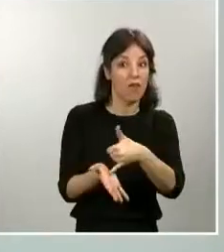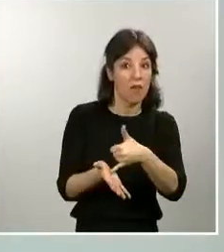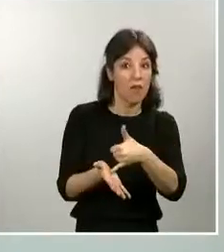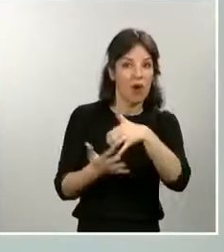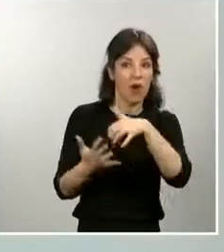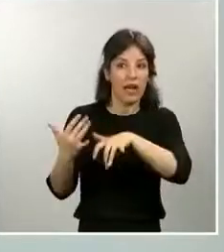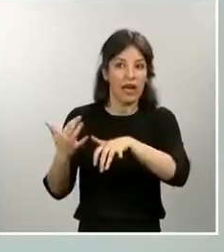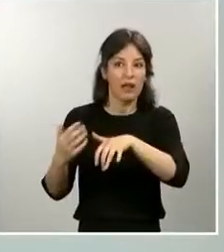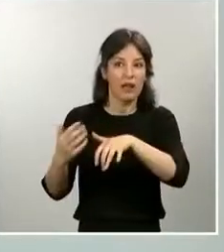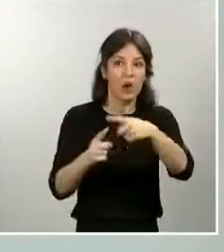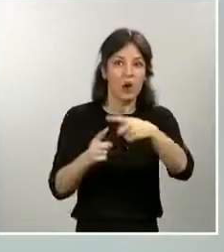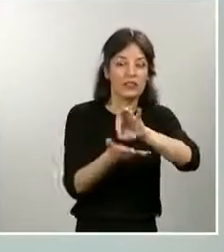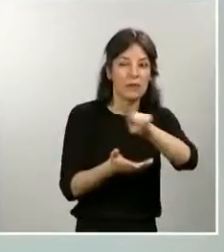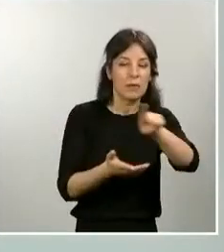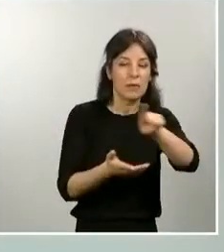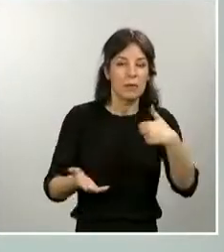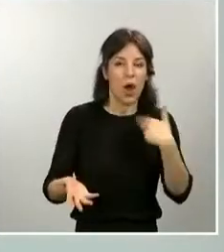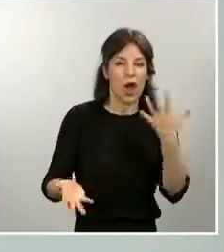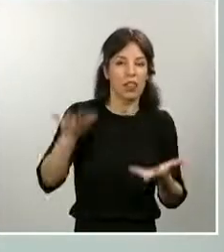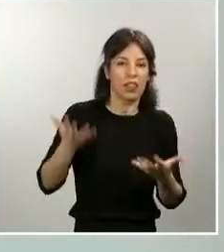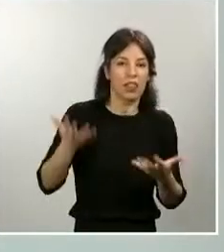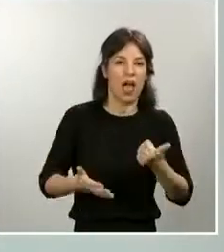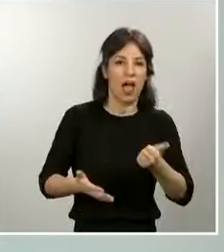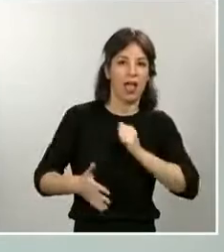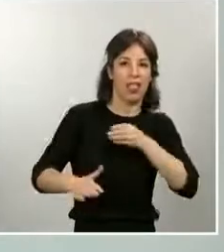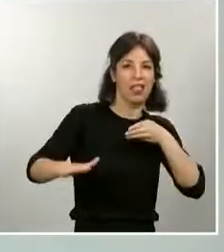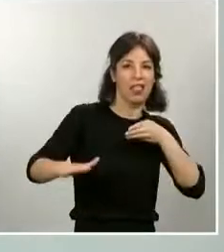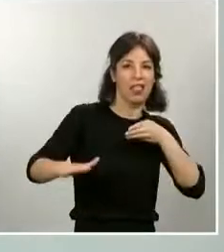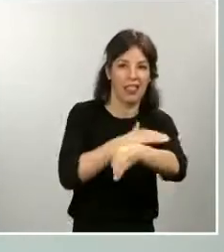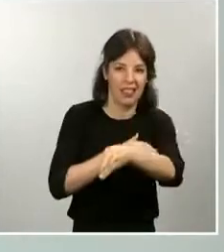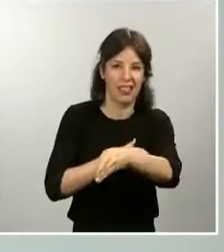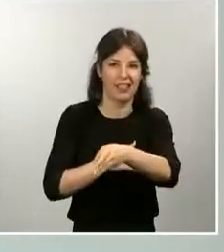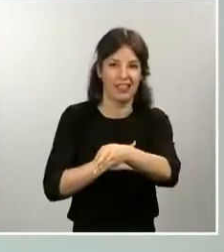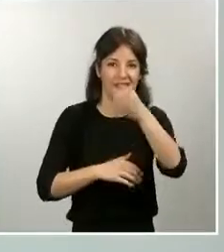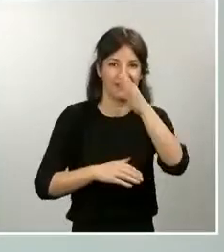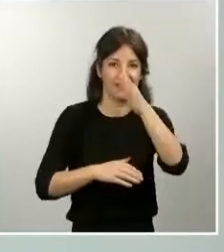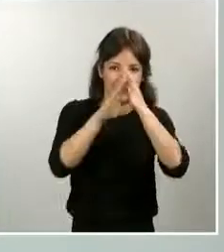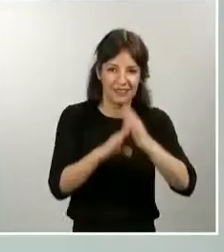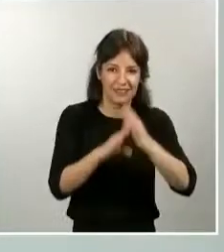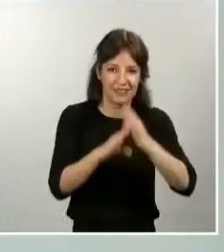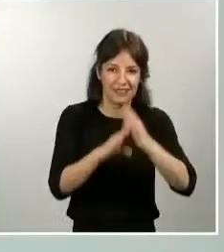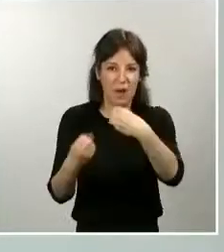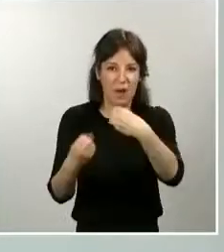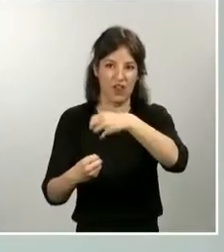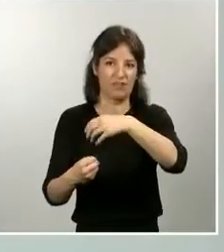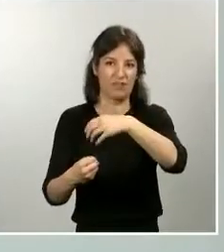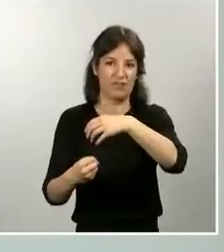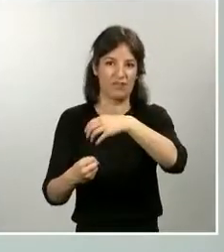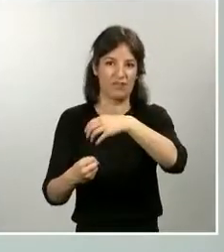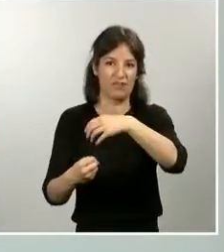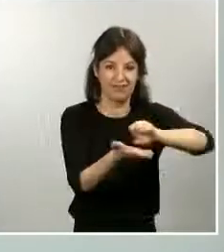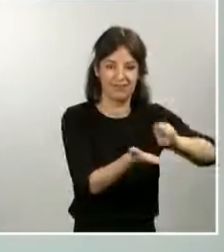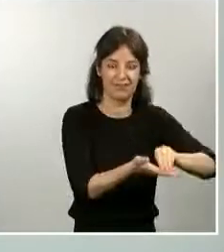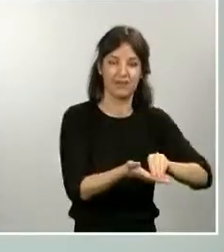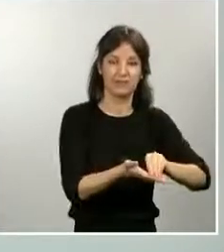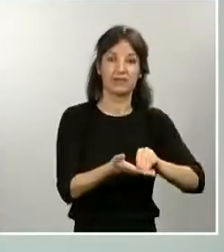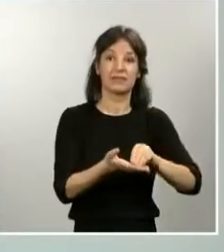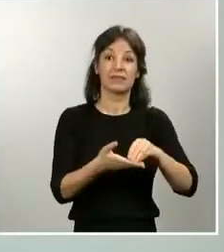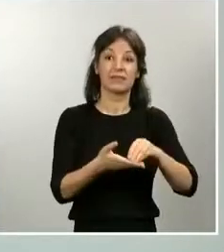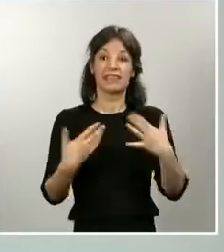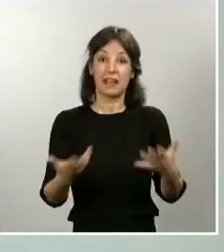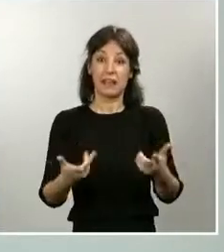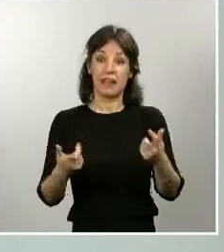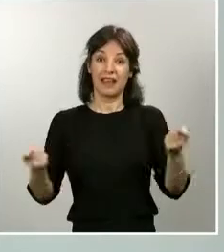con el fin de obtener acceso a esa información o a nuestra información, además de incrementar las campañas de phishing